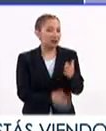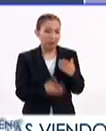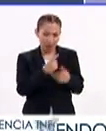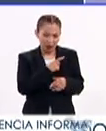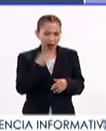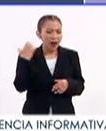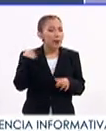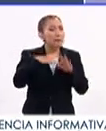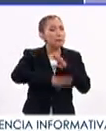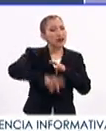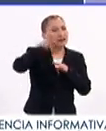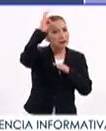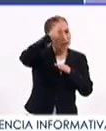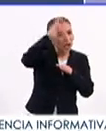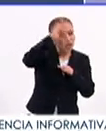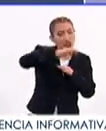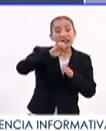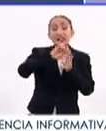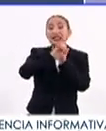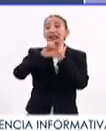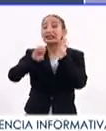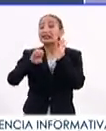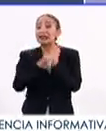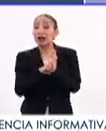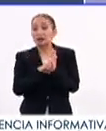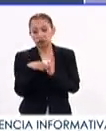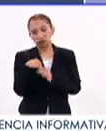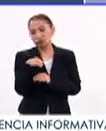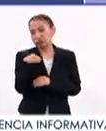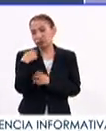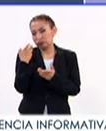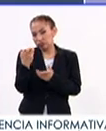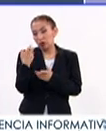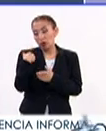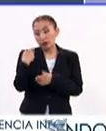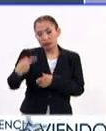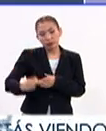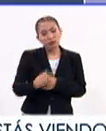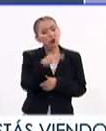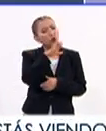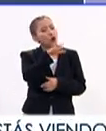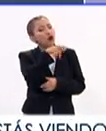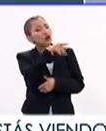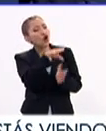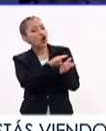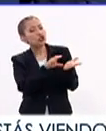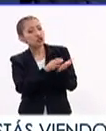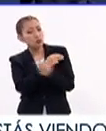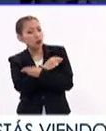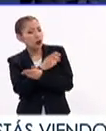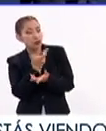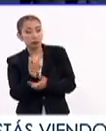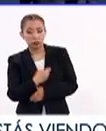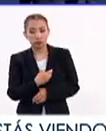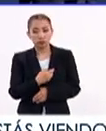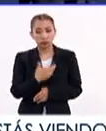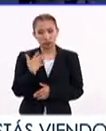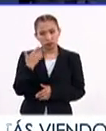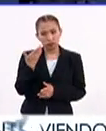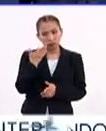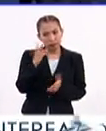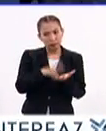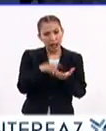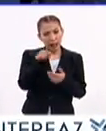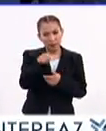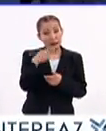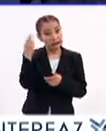filosóficas, sí tener bases éticas. Yo por eso, cuando me han preguntado sobre la constitución moral y todo eso, yo creo que tiene todo el sentido,